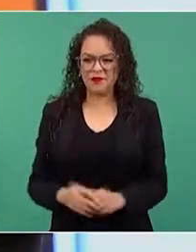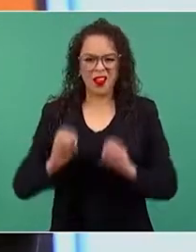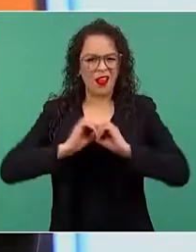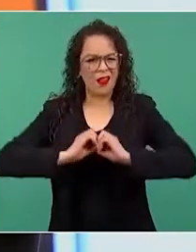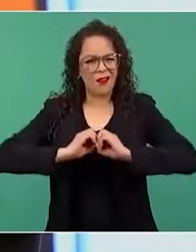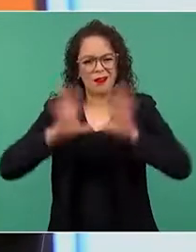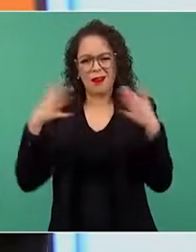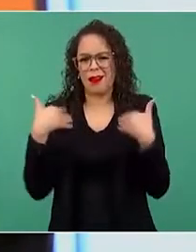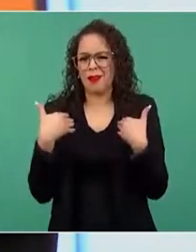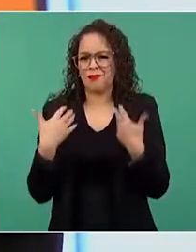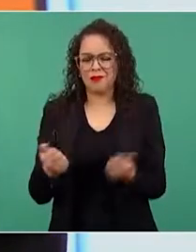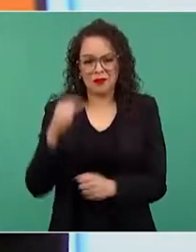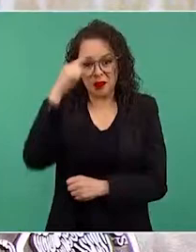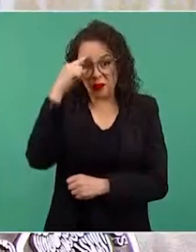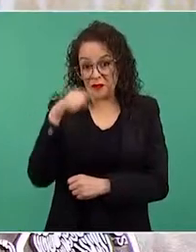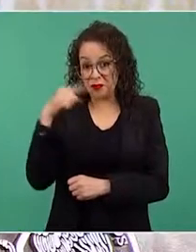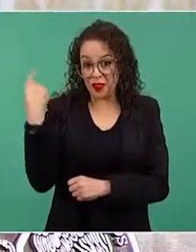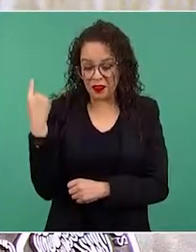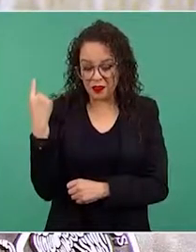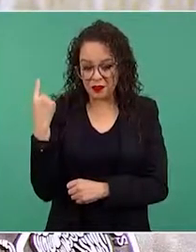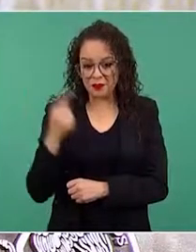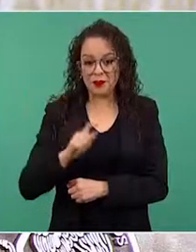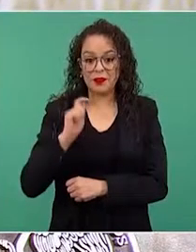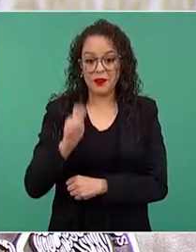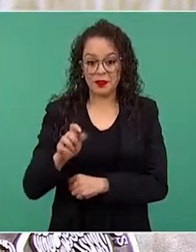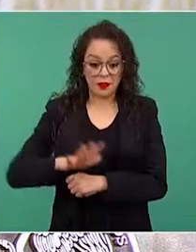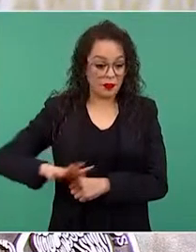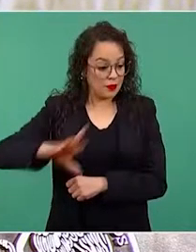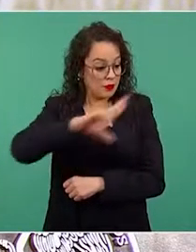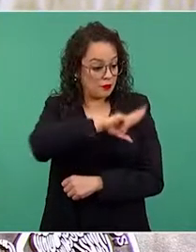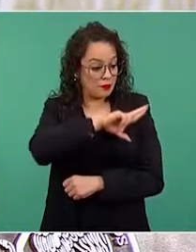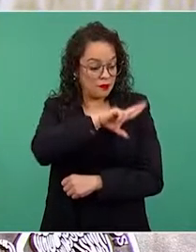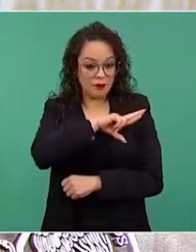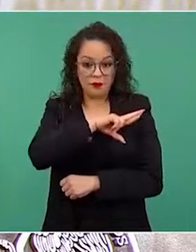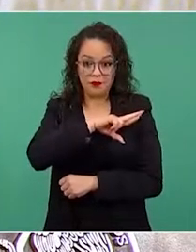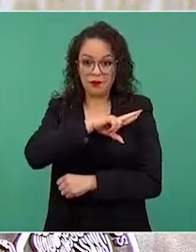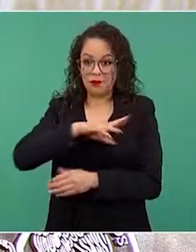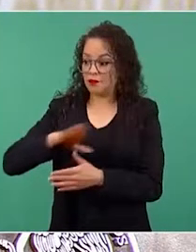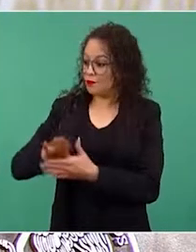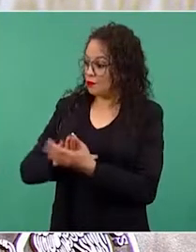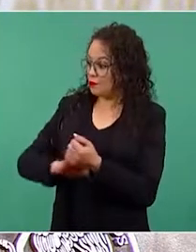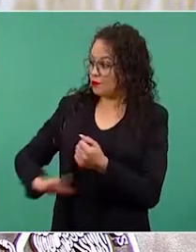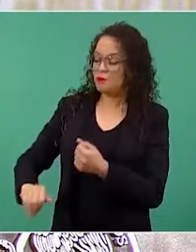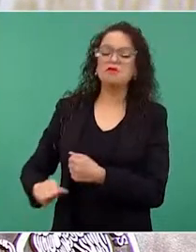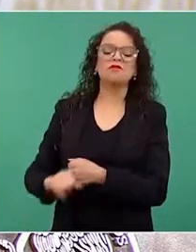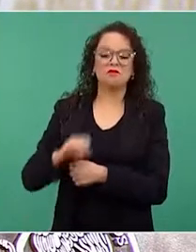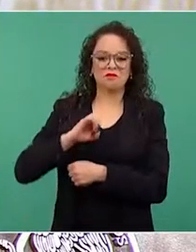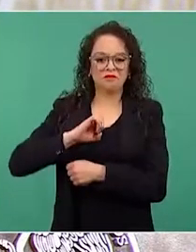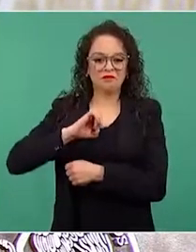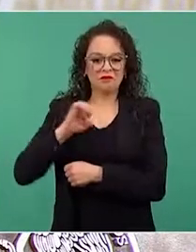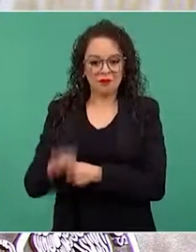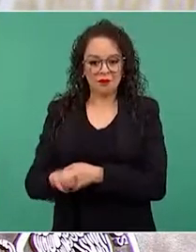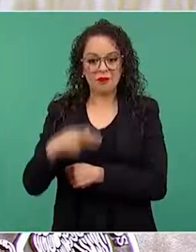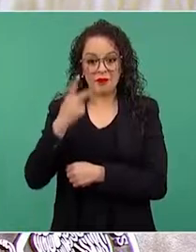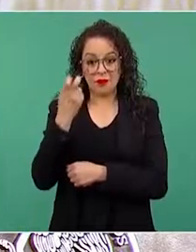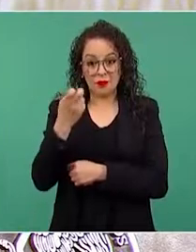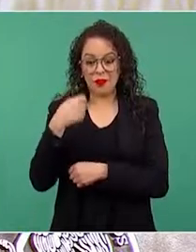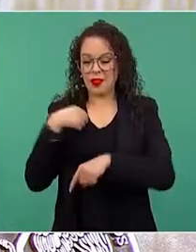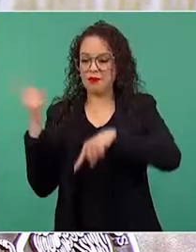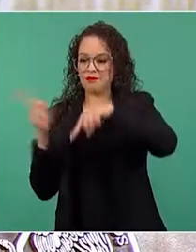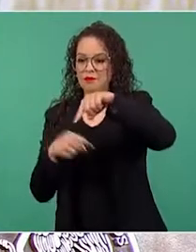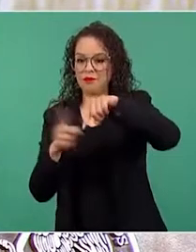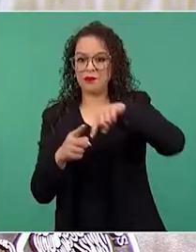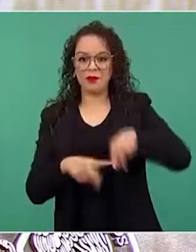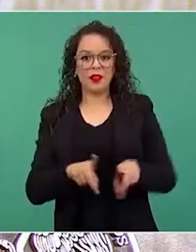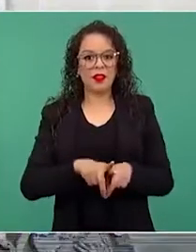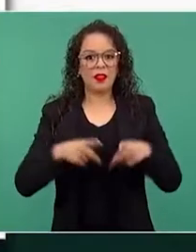y sencillo de entender. El sector privado y la clase media me desprecian. Yo les voy a destruir su insumo de desarrollo